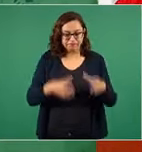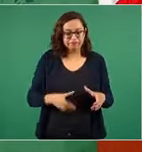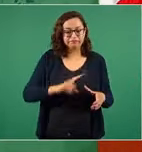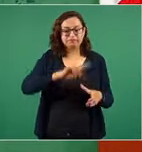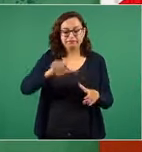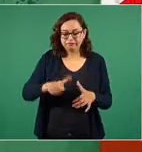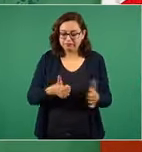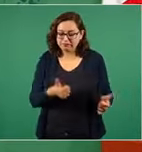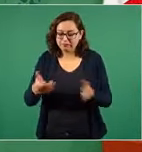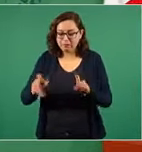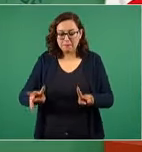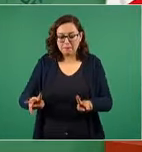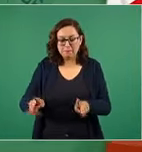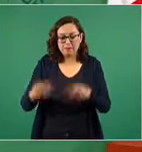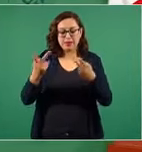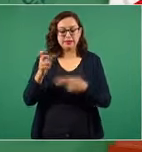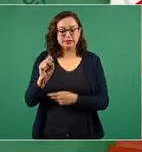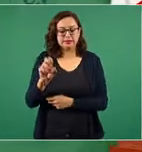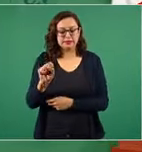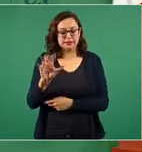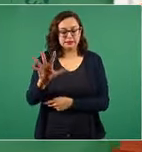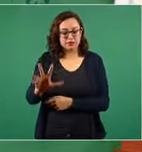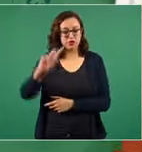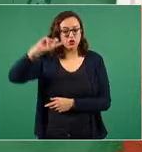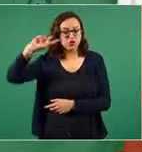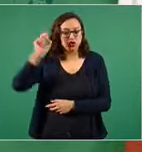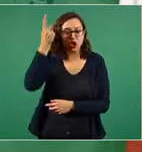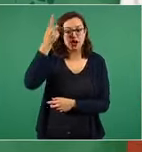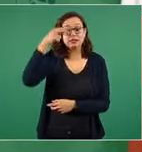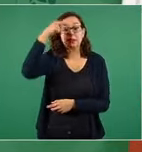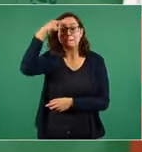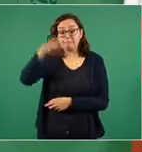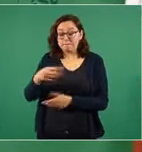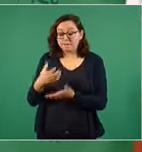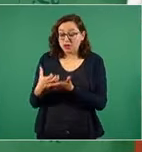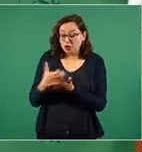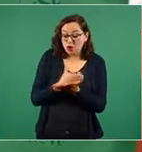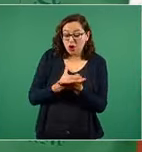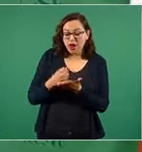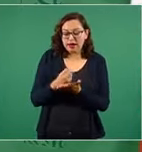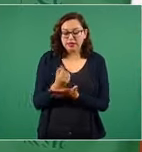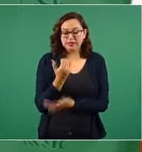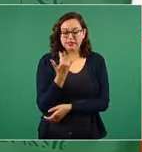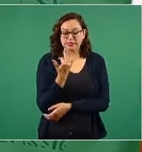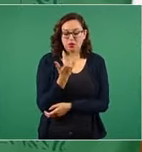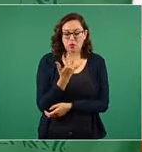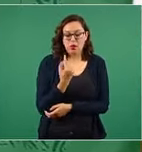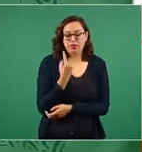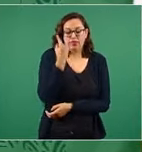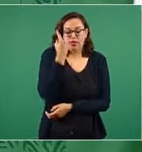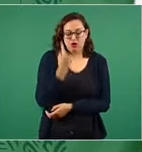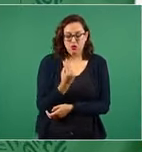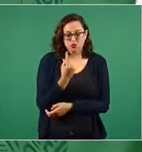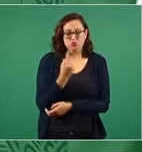51 y esa es utilidad por eso el petróleo